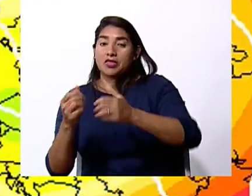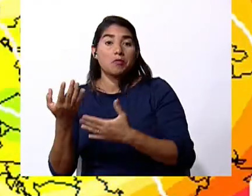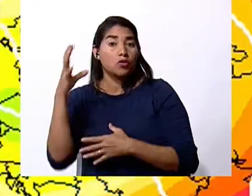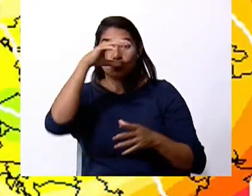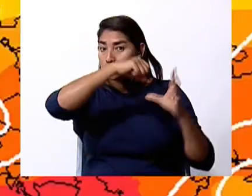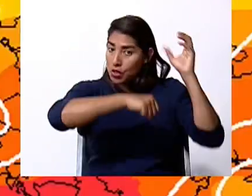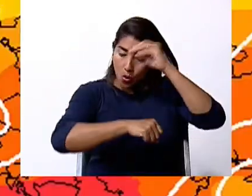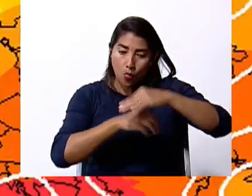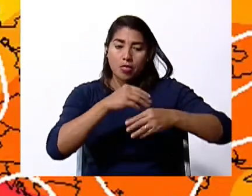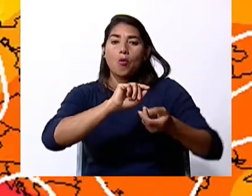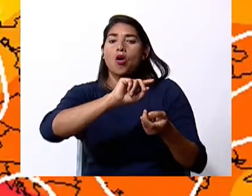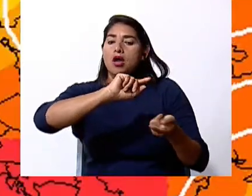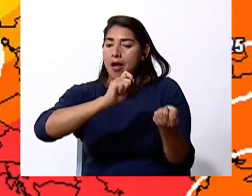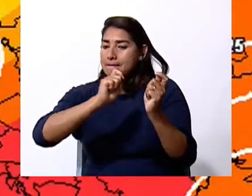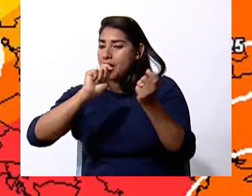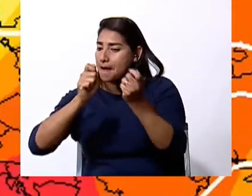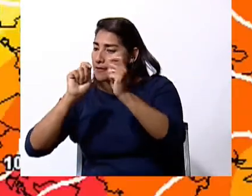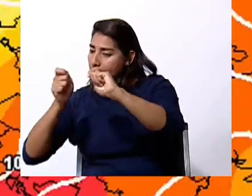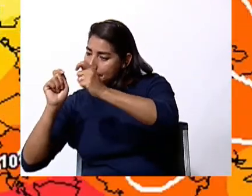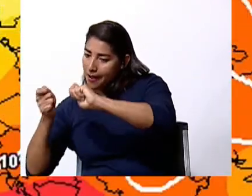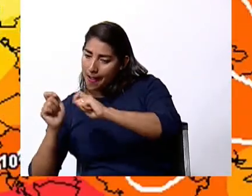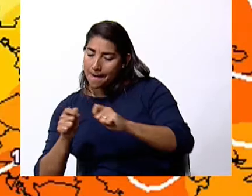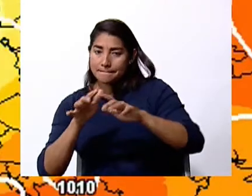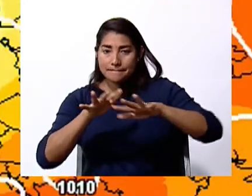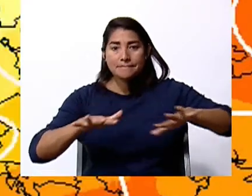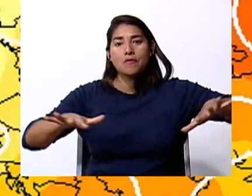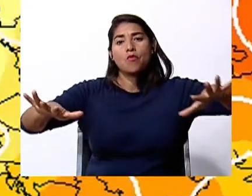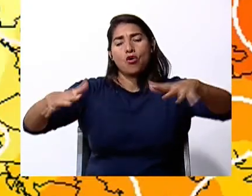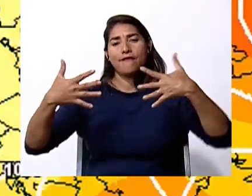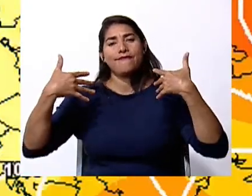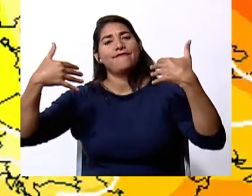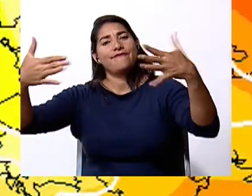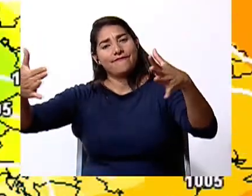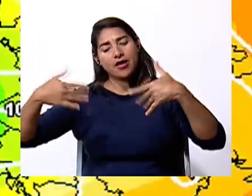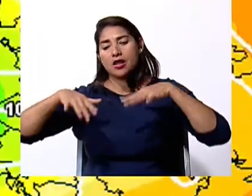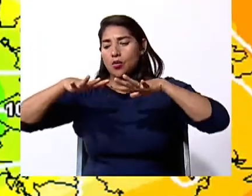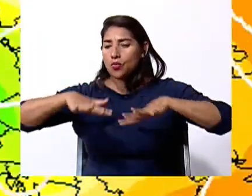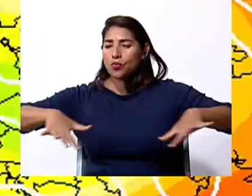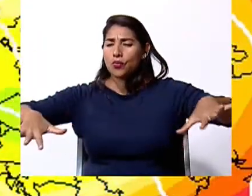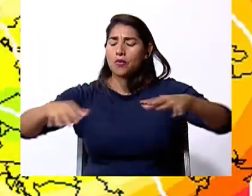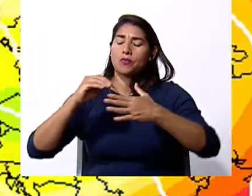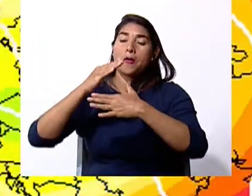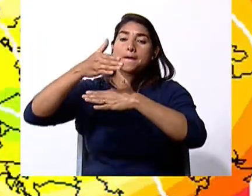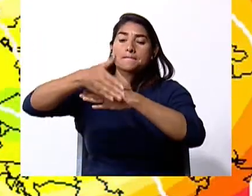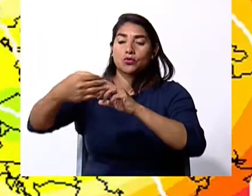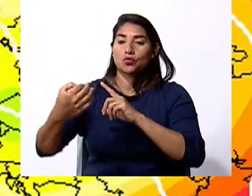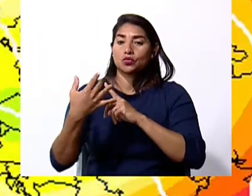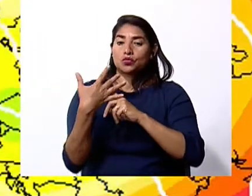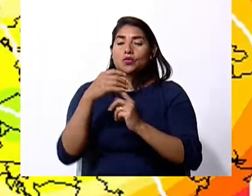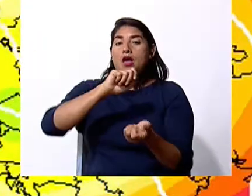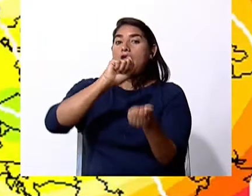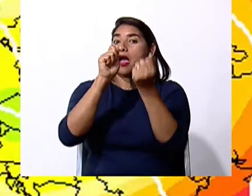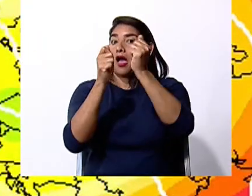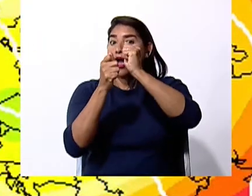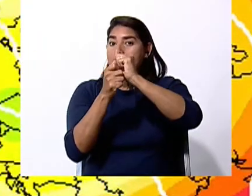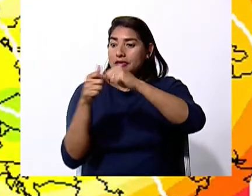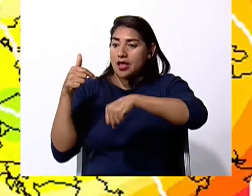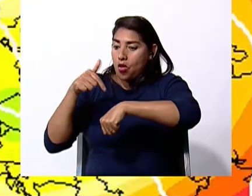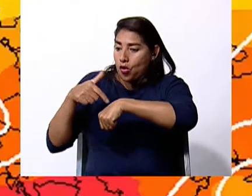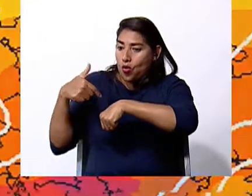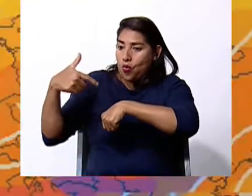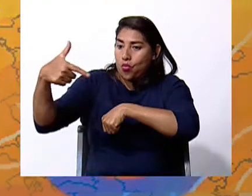contemplados y esos pequeños cambios que se producen en la atmósfera pueden tener grandes efectos y alterar toda la predicción.